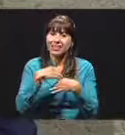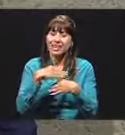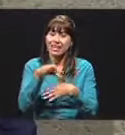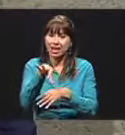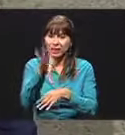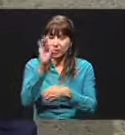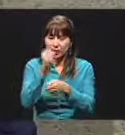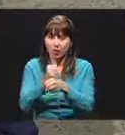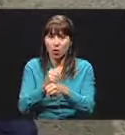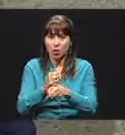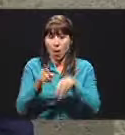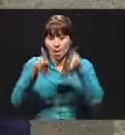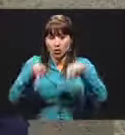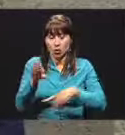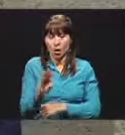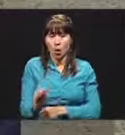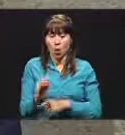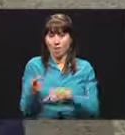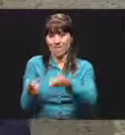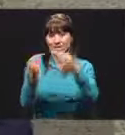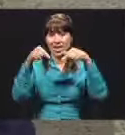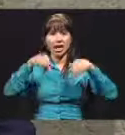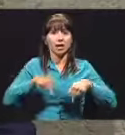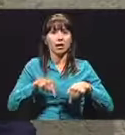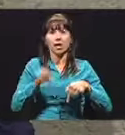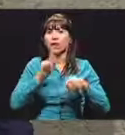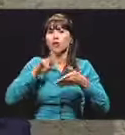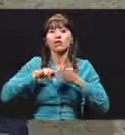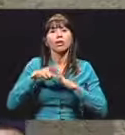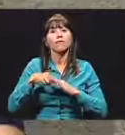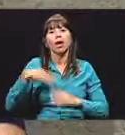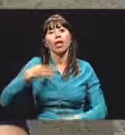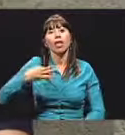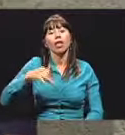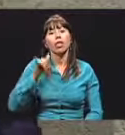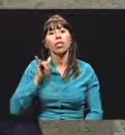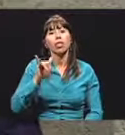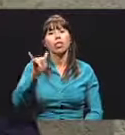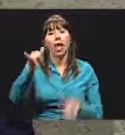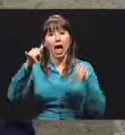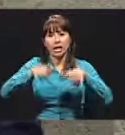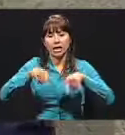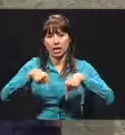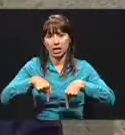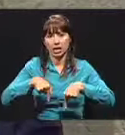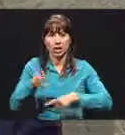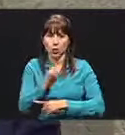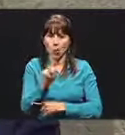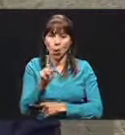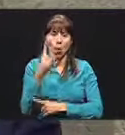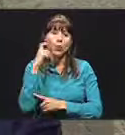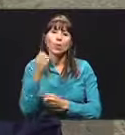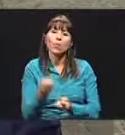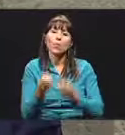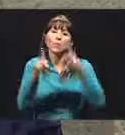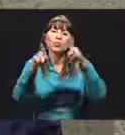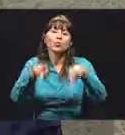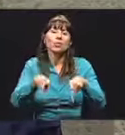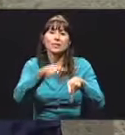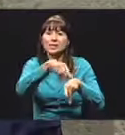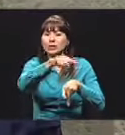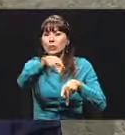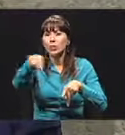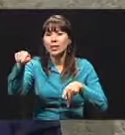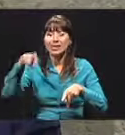no se va a quedar eternamente aquí porque hay muchos que necesitan este tipo de, digamos, como